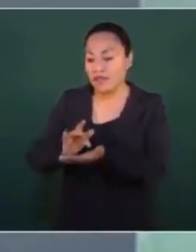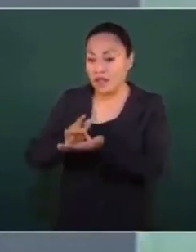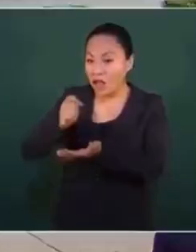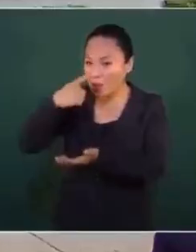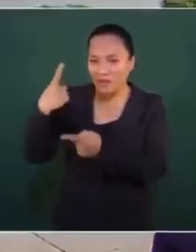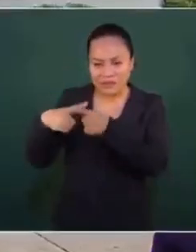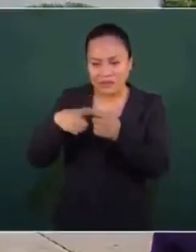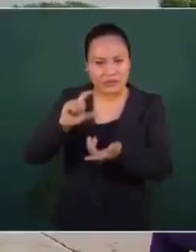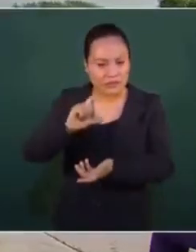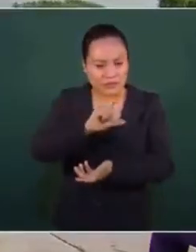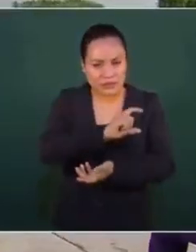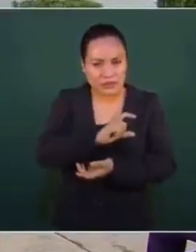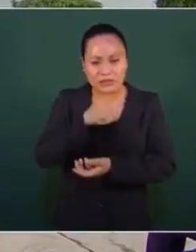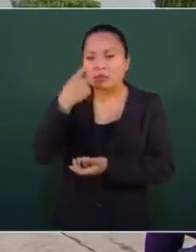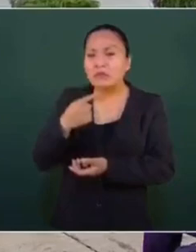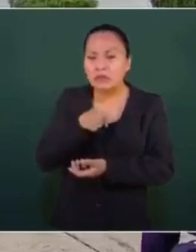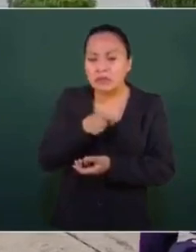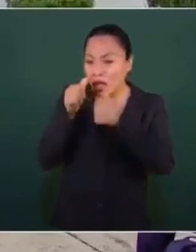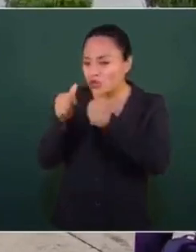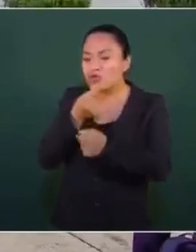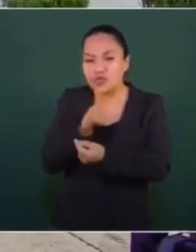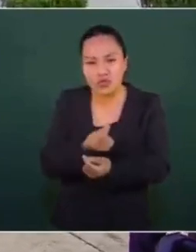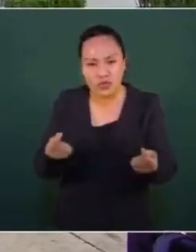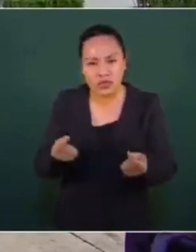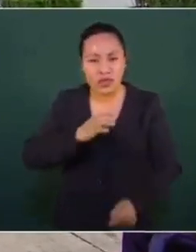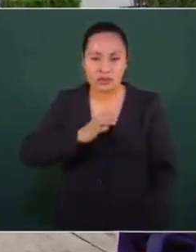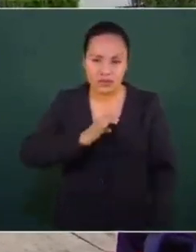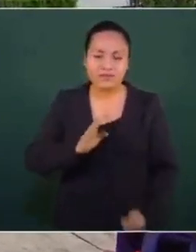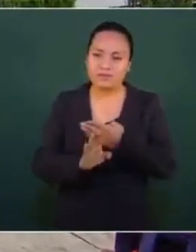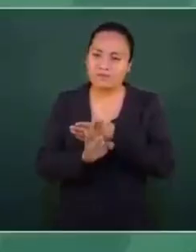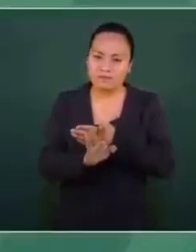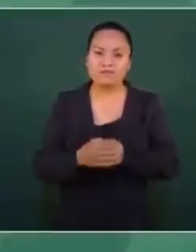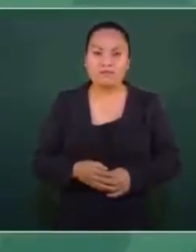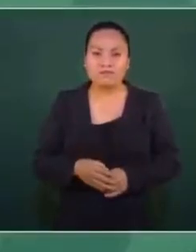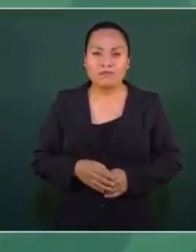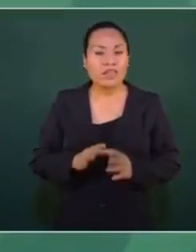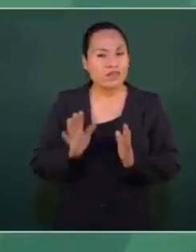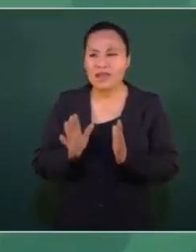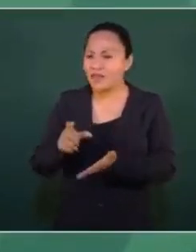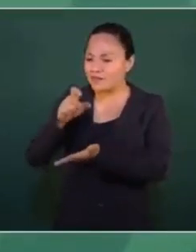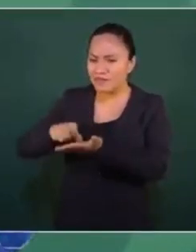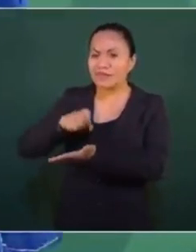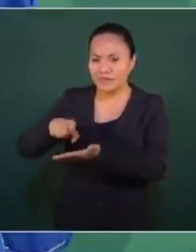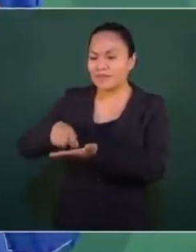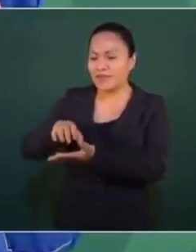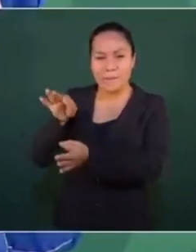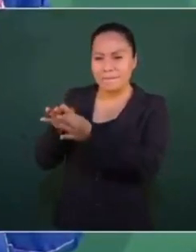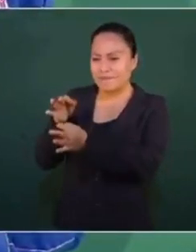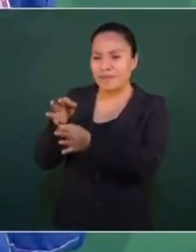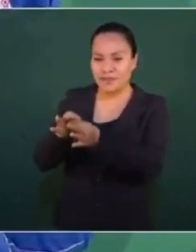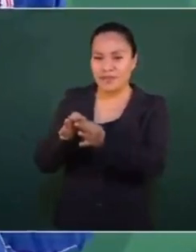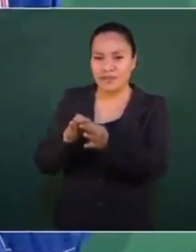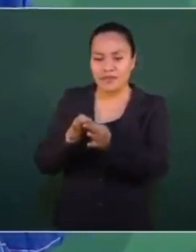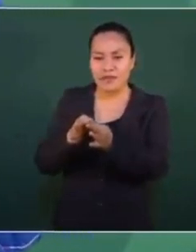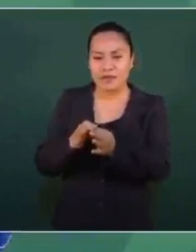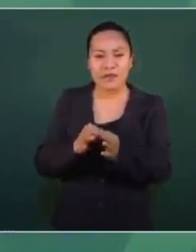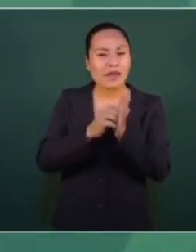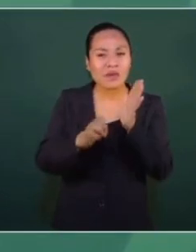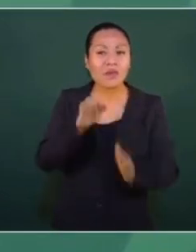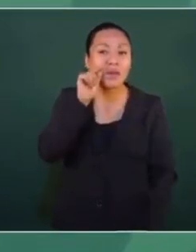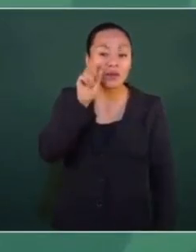medicamentos para atender a niños con cáncer. y ya se tienen comprado. Y todos los martes, por ejemplo mañana,